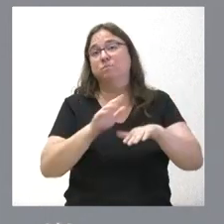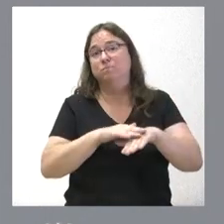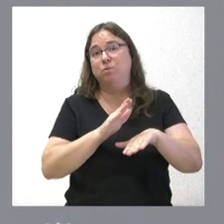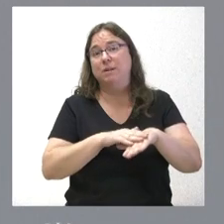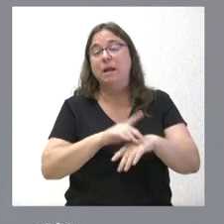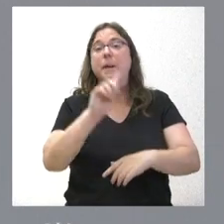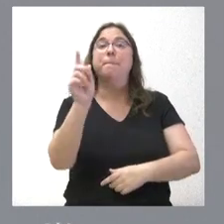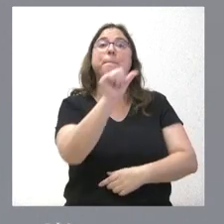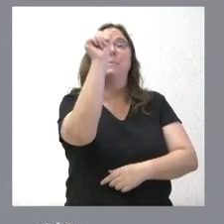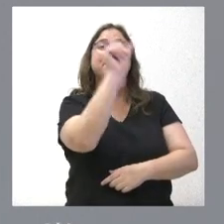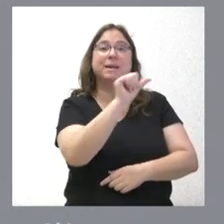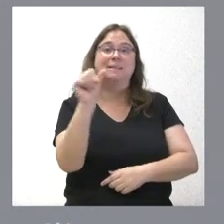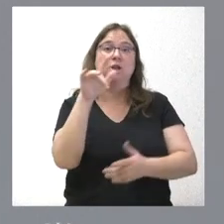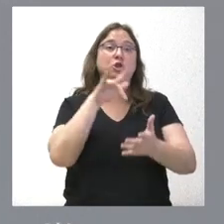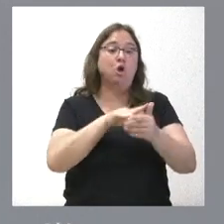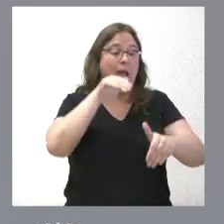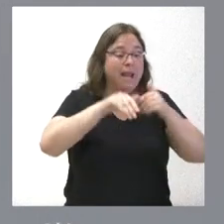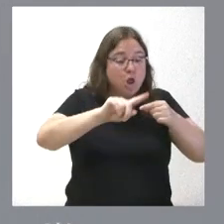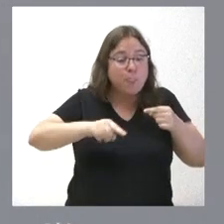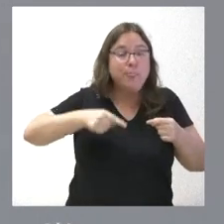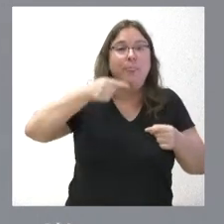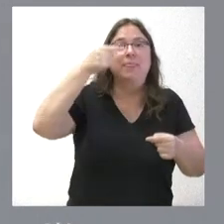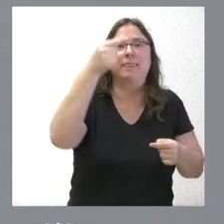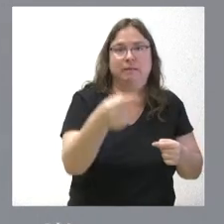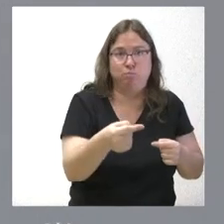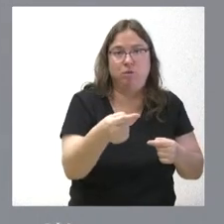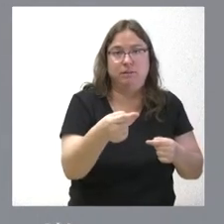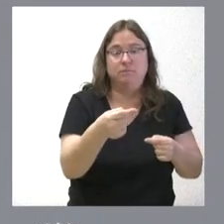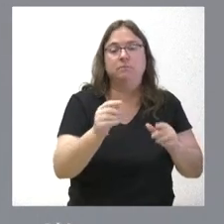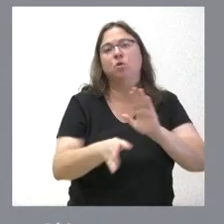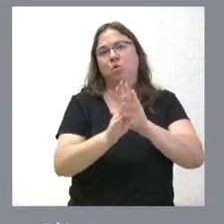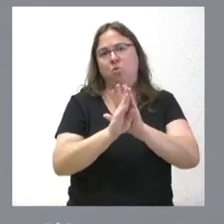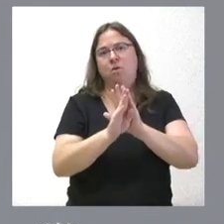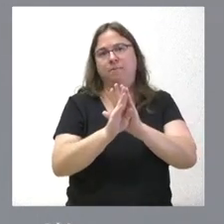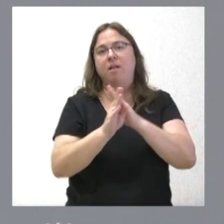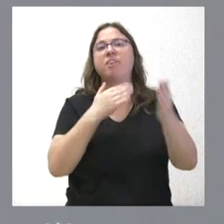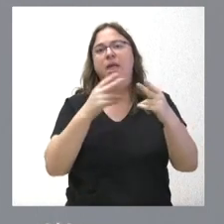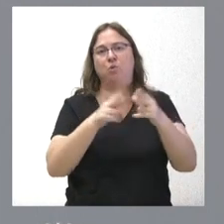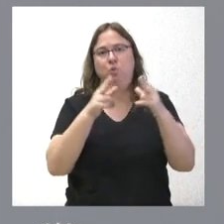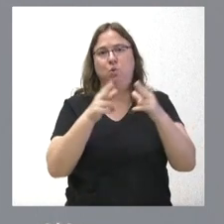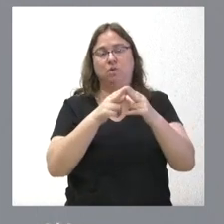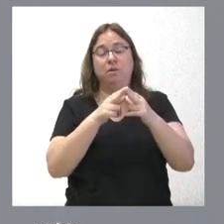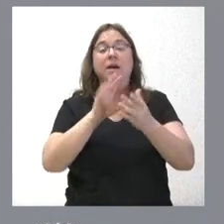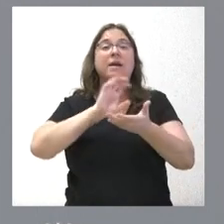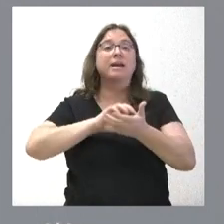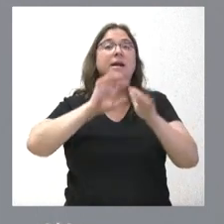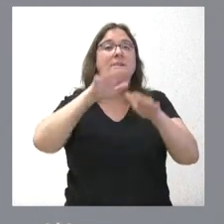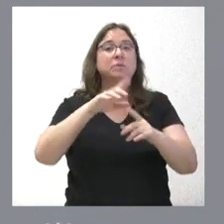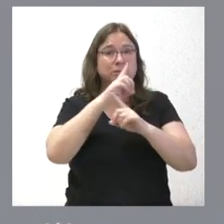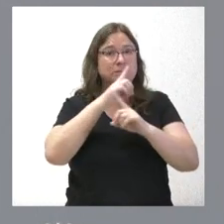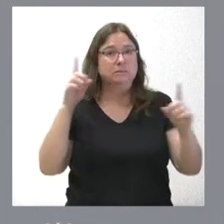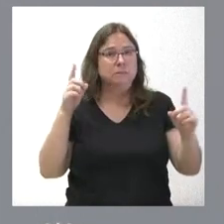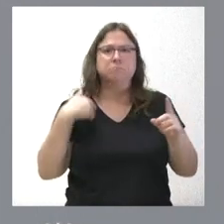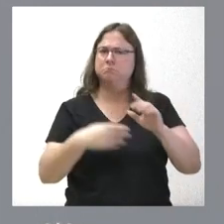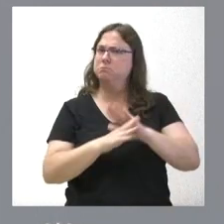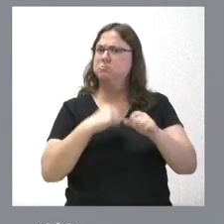primera semana posterior a las elecciones lo que se hace es retomar el diálogo social. En Castilla y León este año se ha seguido